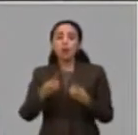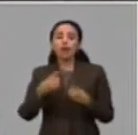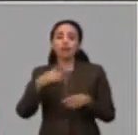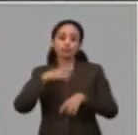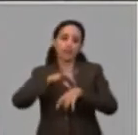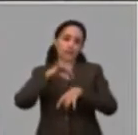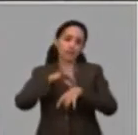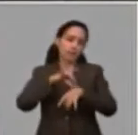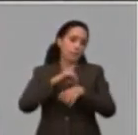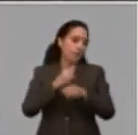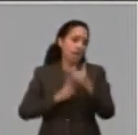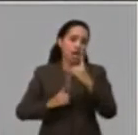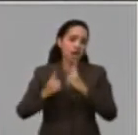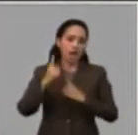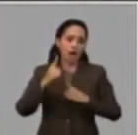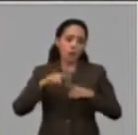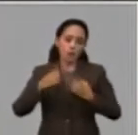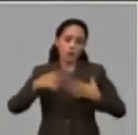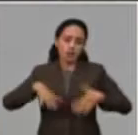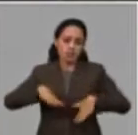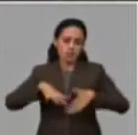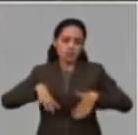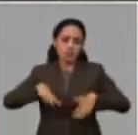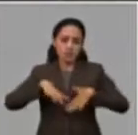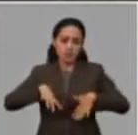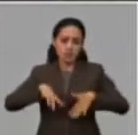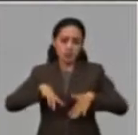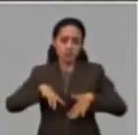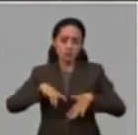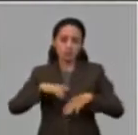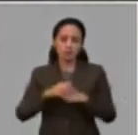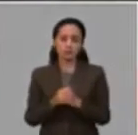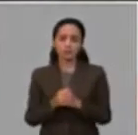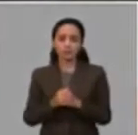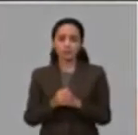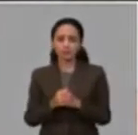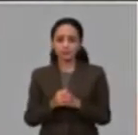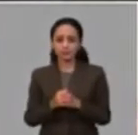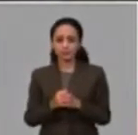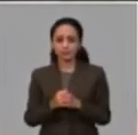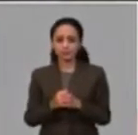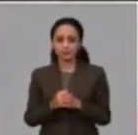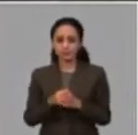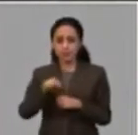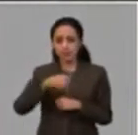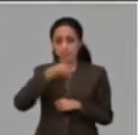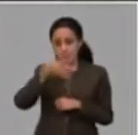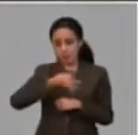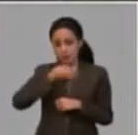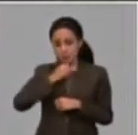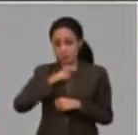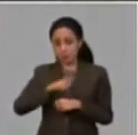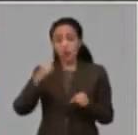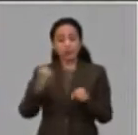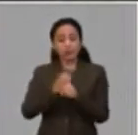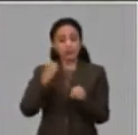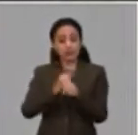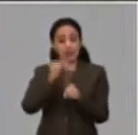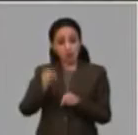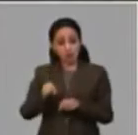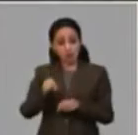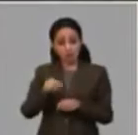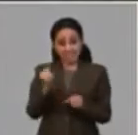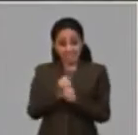en las condiciones actuales. Aquí esclarecemos de que si el trabajador está